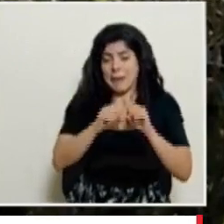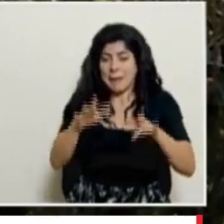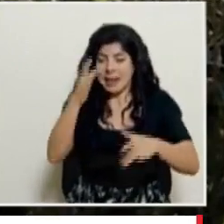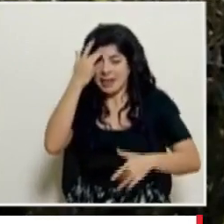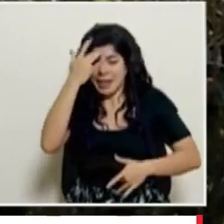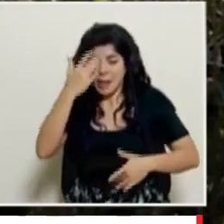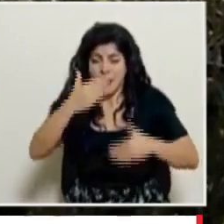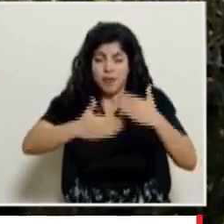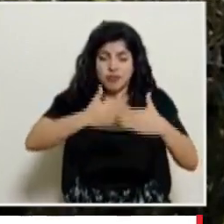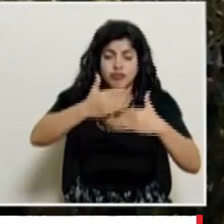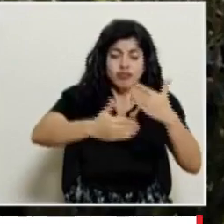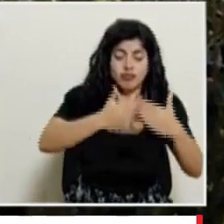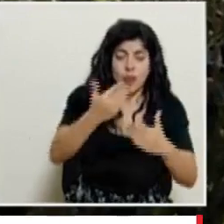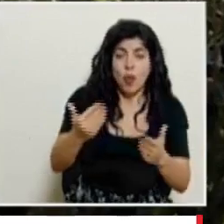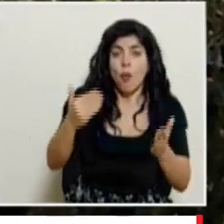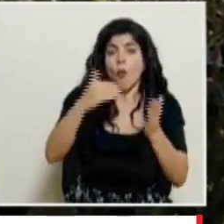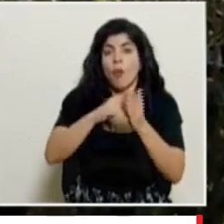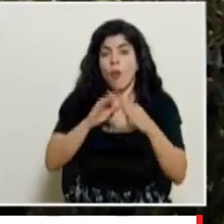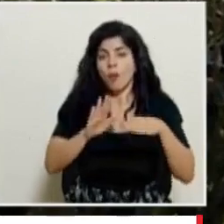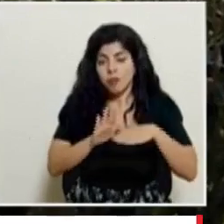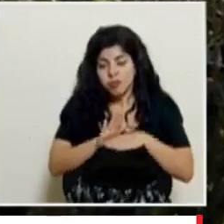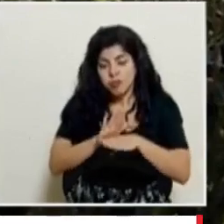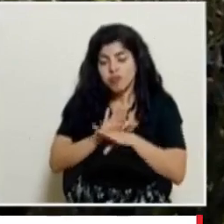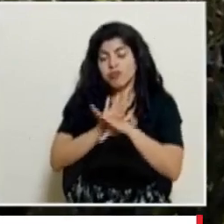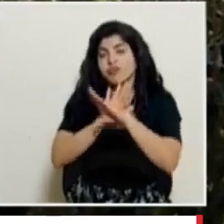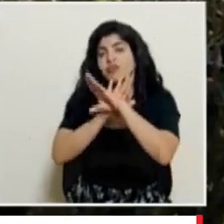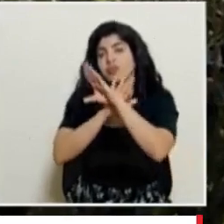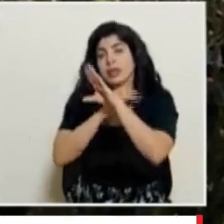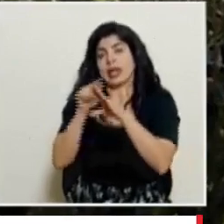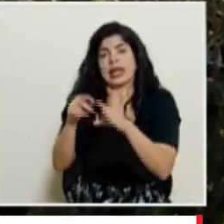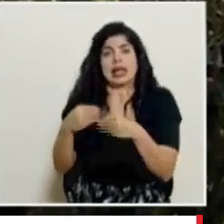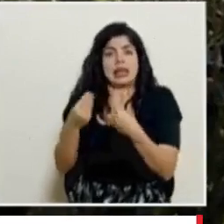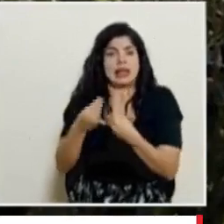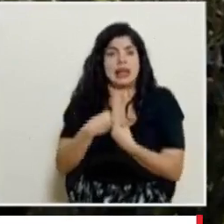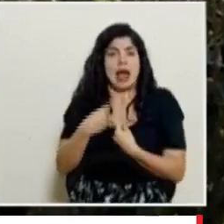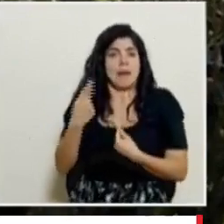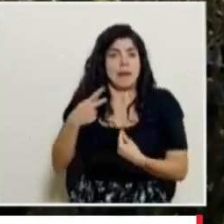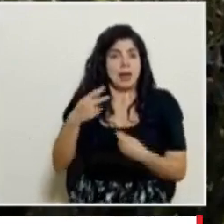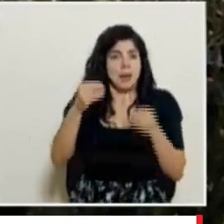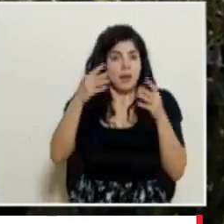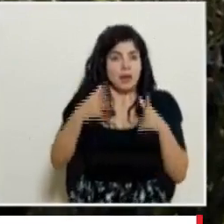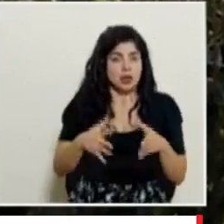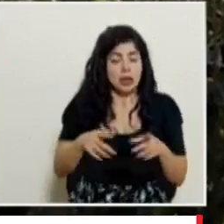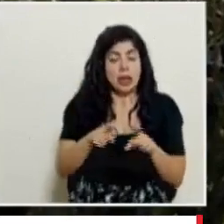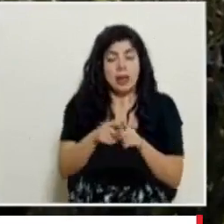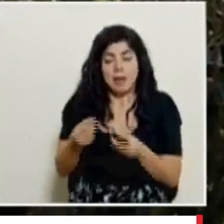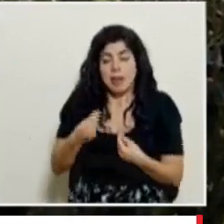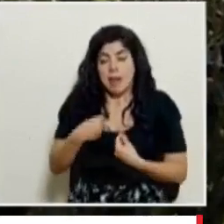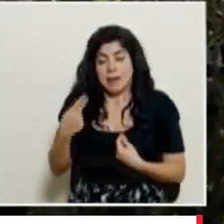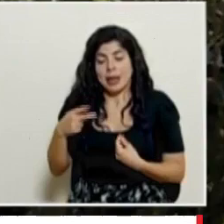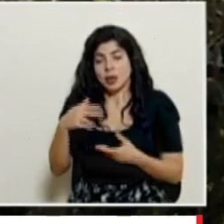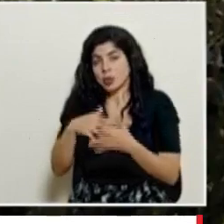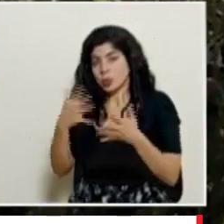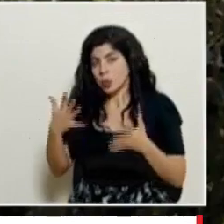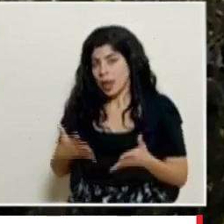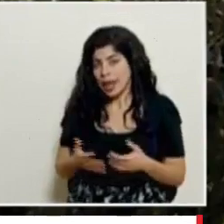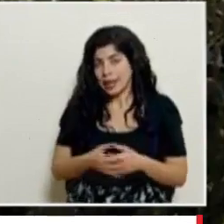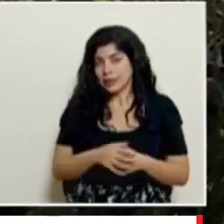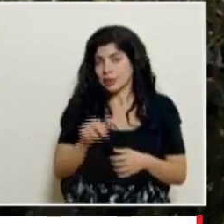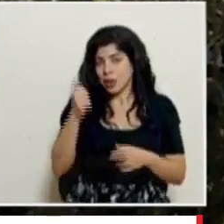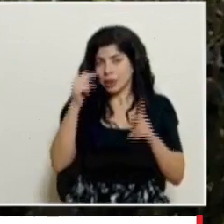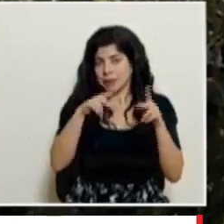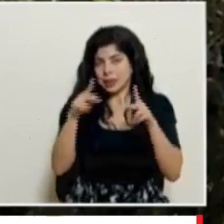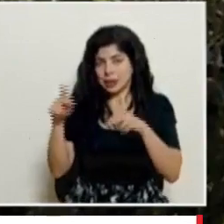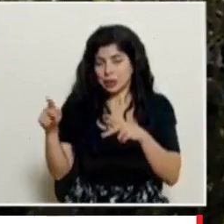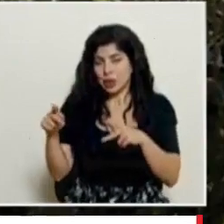pandemia y que nuevamente los casos van para arriba y eso obviamente expone no solo a los docentes sino también a los estudiantes y demás personas